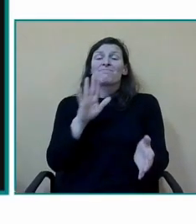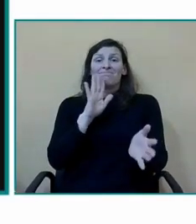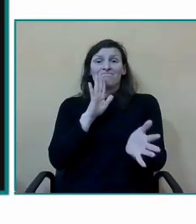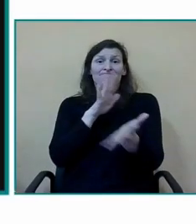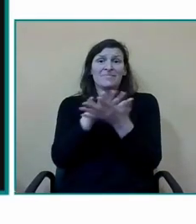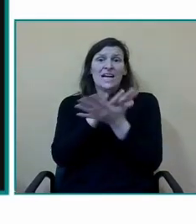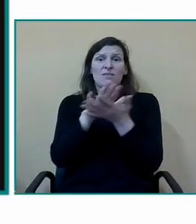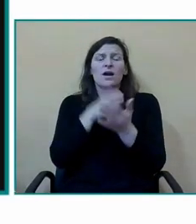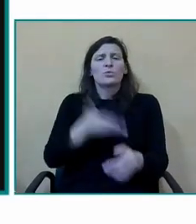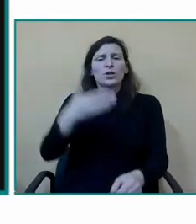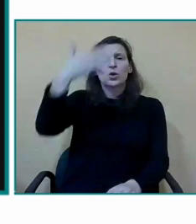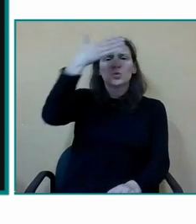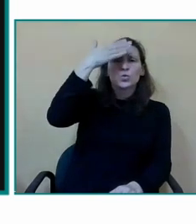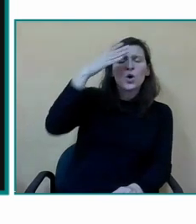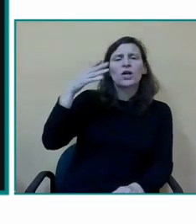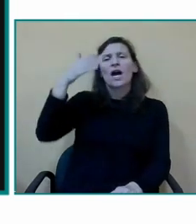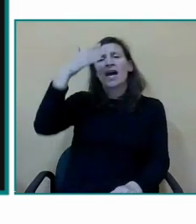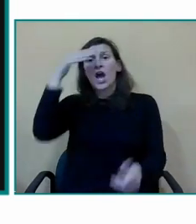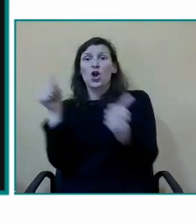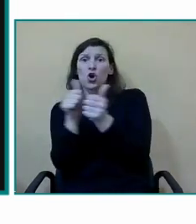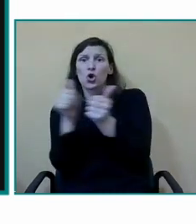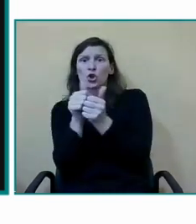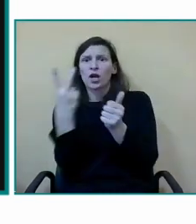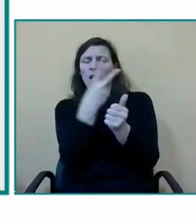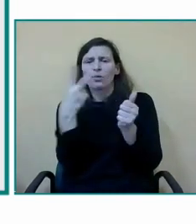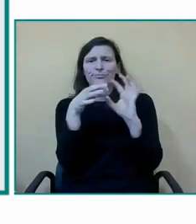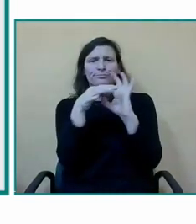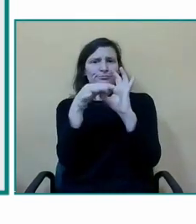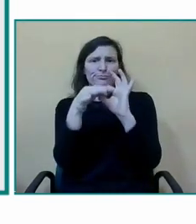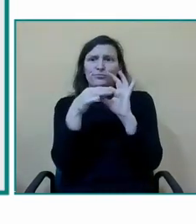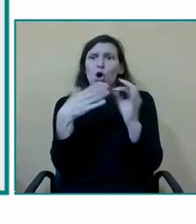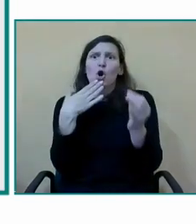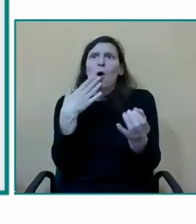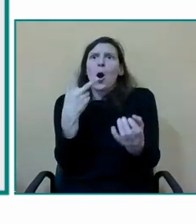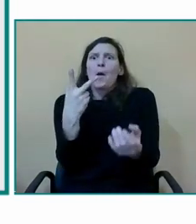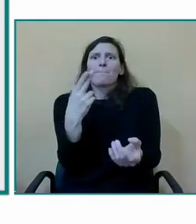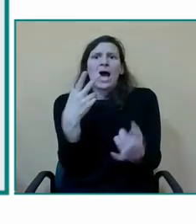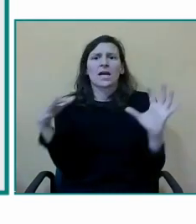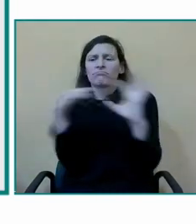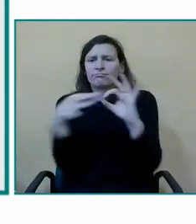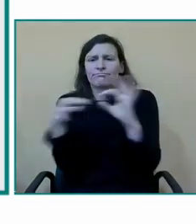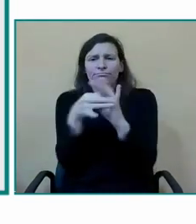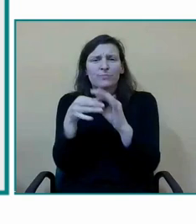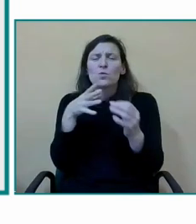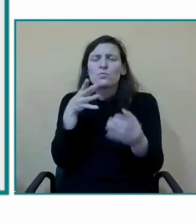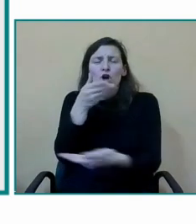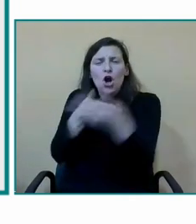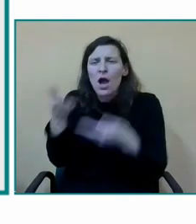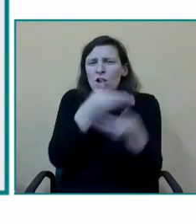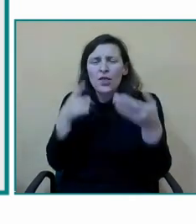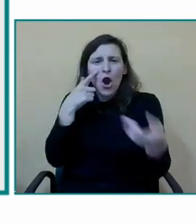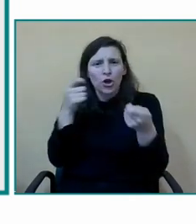de educación compartida y lo que quiero decir al principio pues que ya hablar sobre todo de las